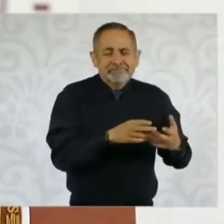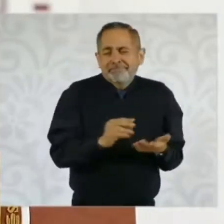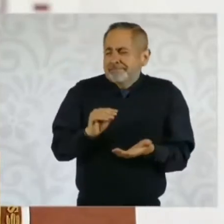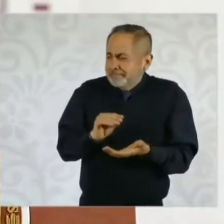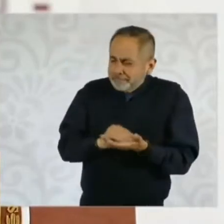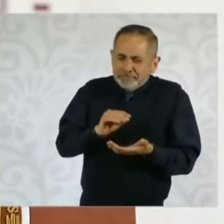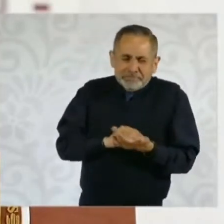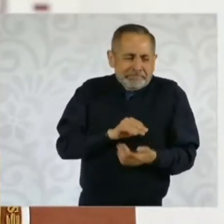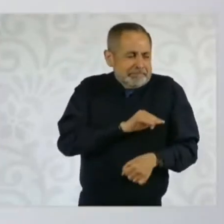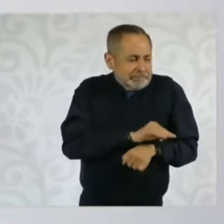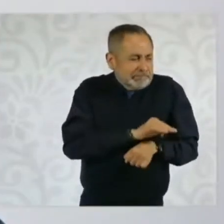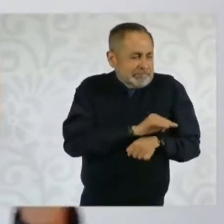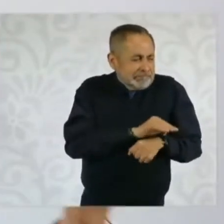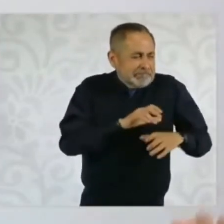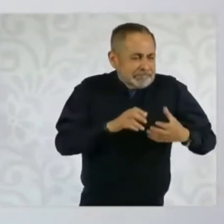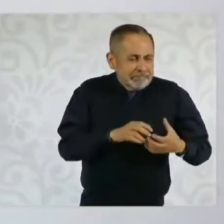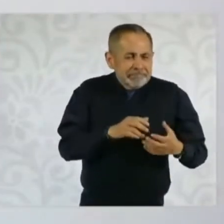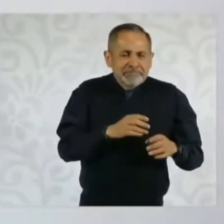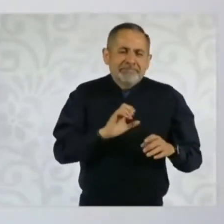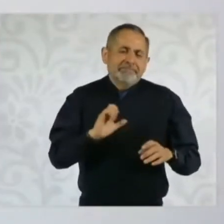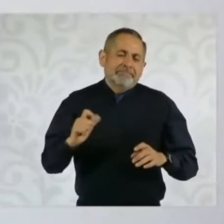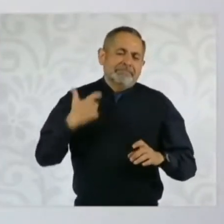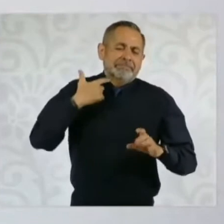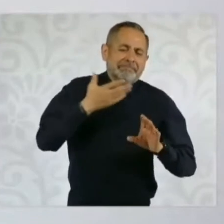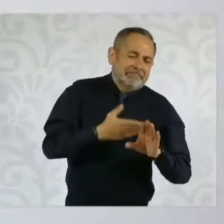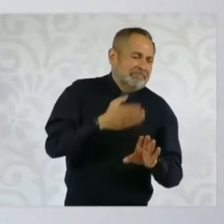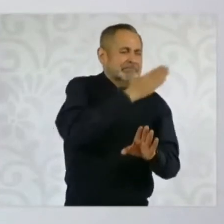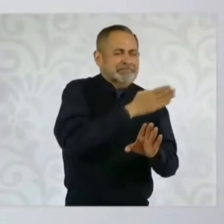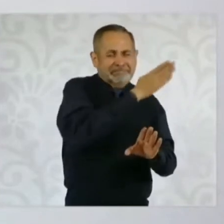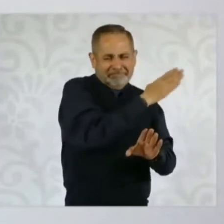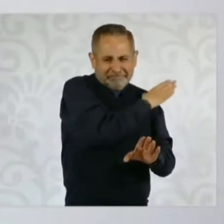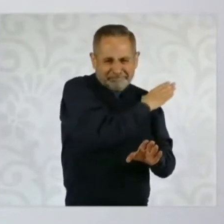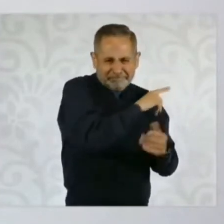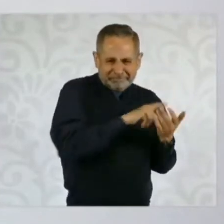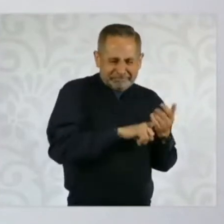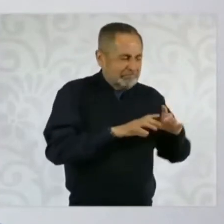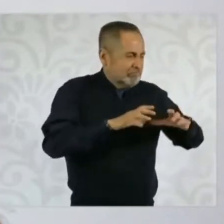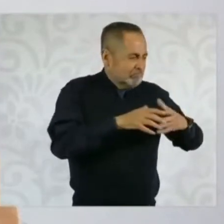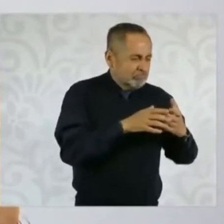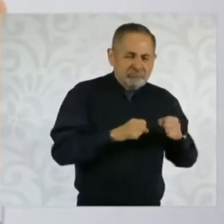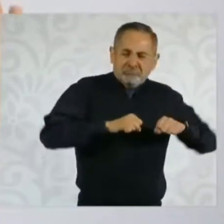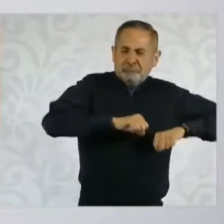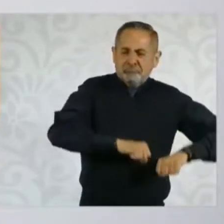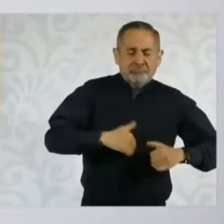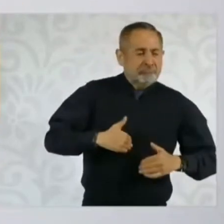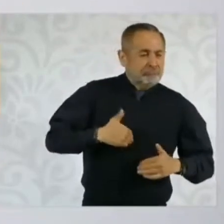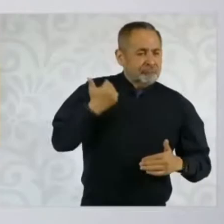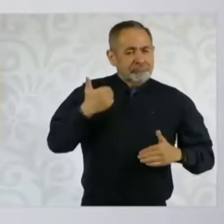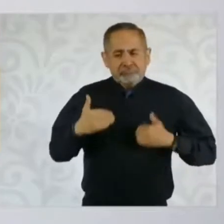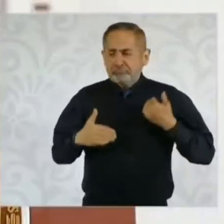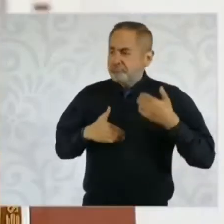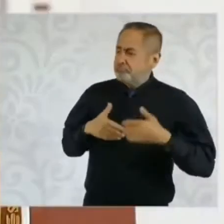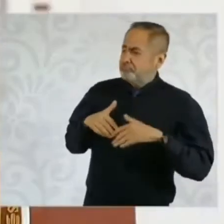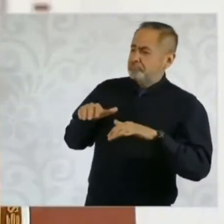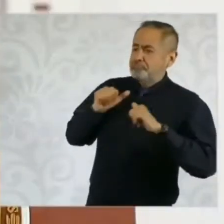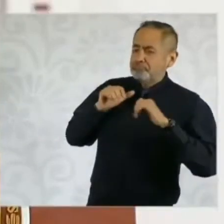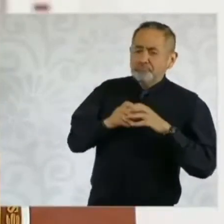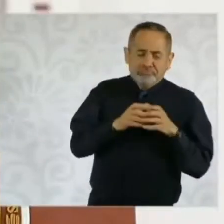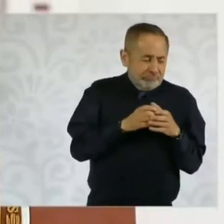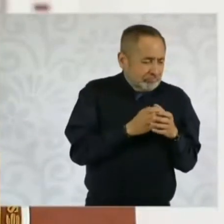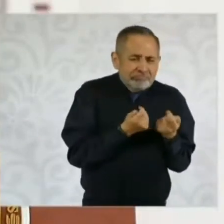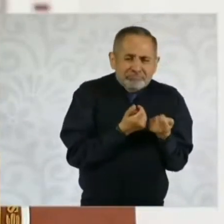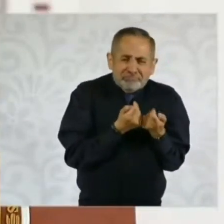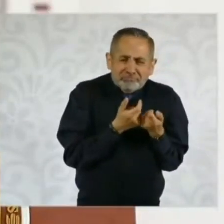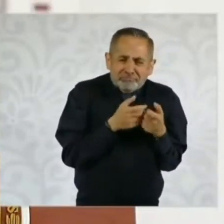el régimen anterior, en donde se beneficiaba solamente a unos